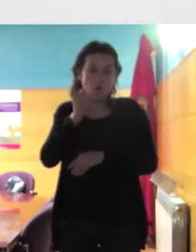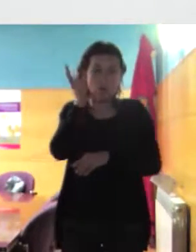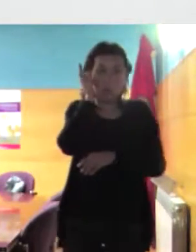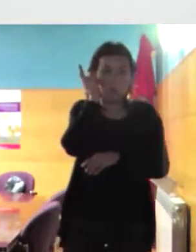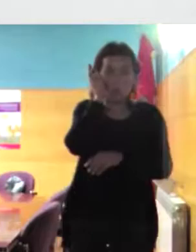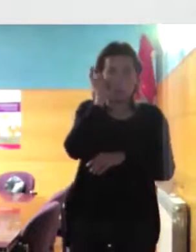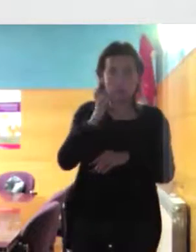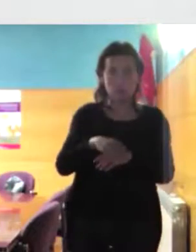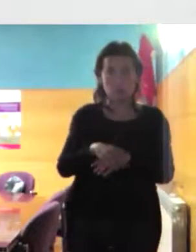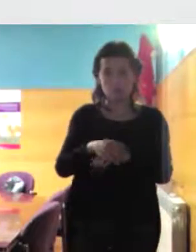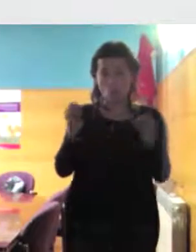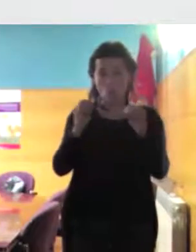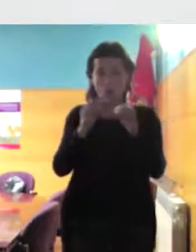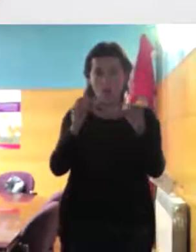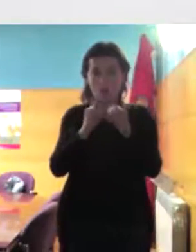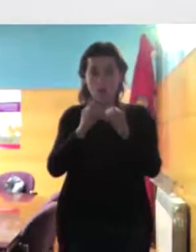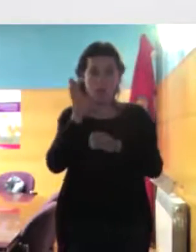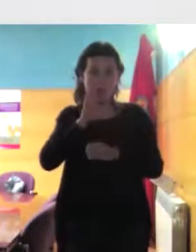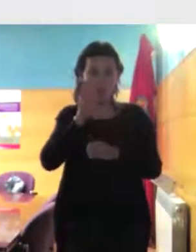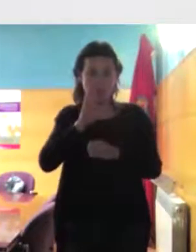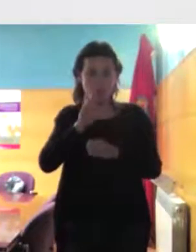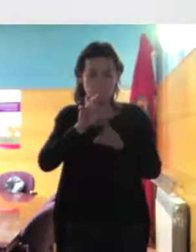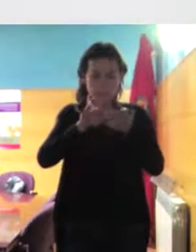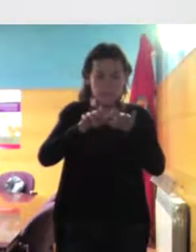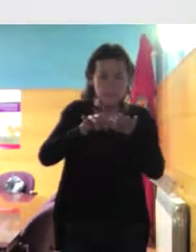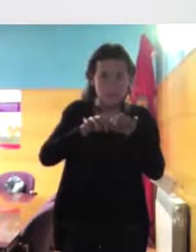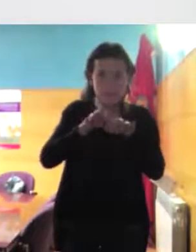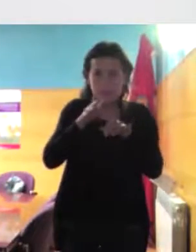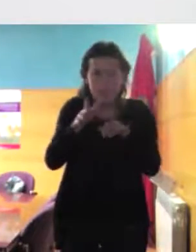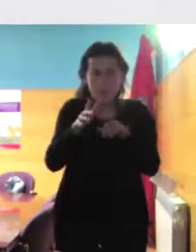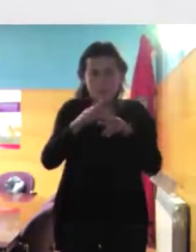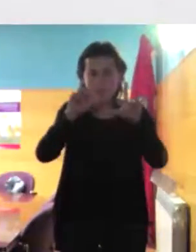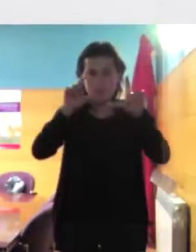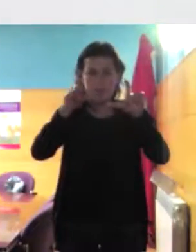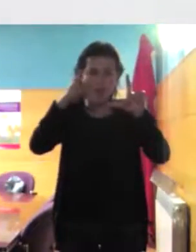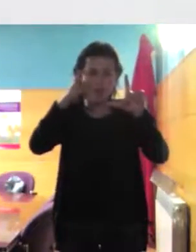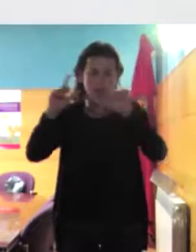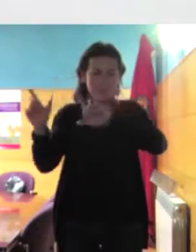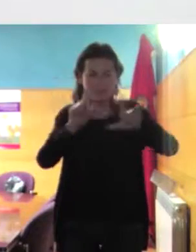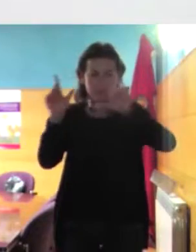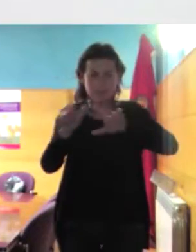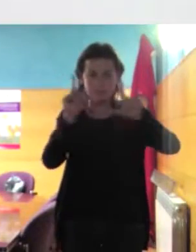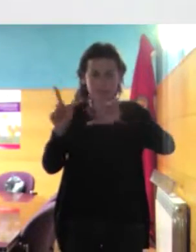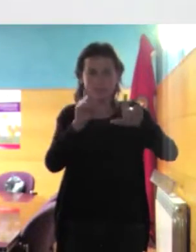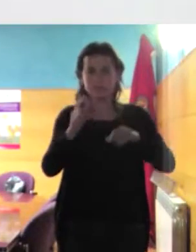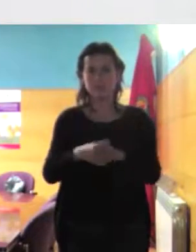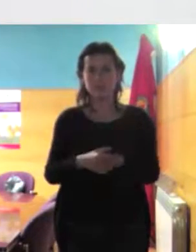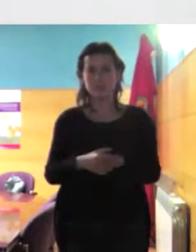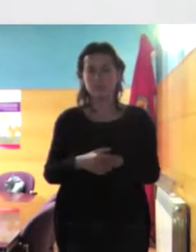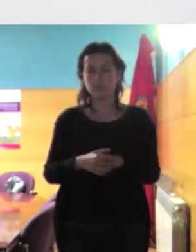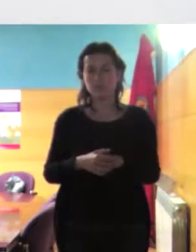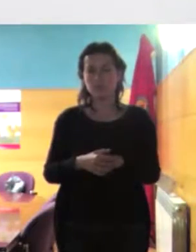y sale lo que sale y con 12 años como tienes teléfono y datos pues ya te sale eso entonces bueno pues